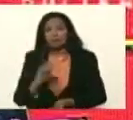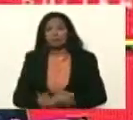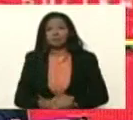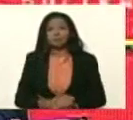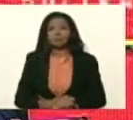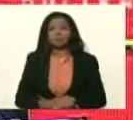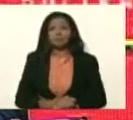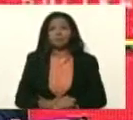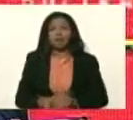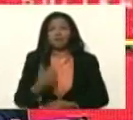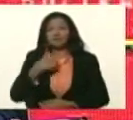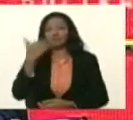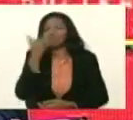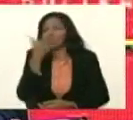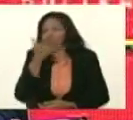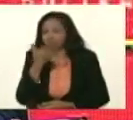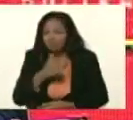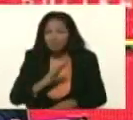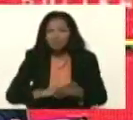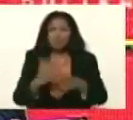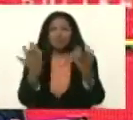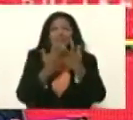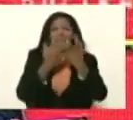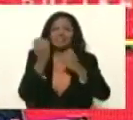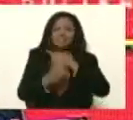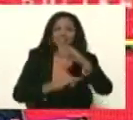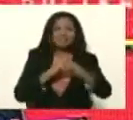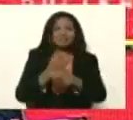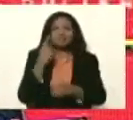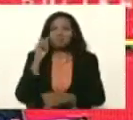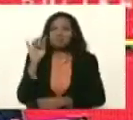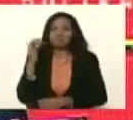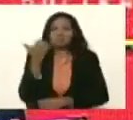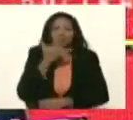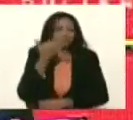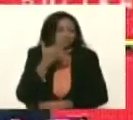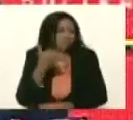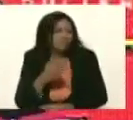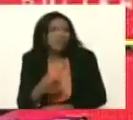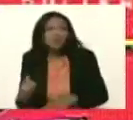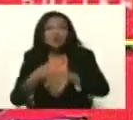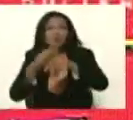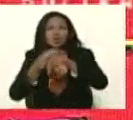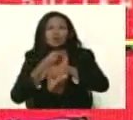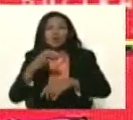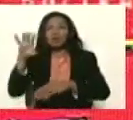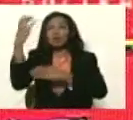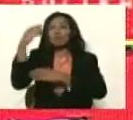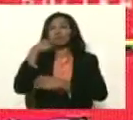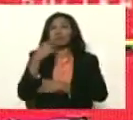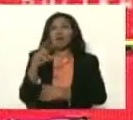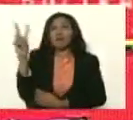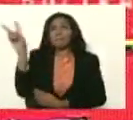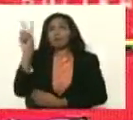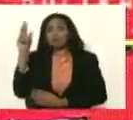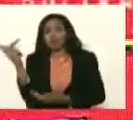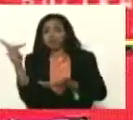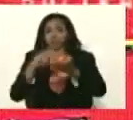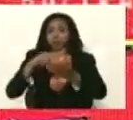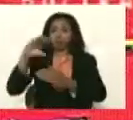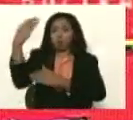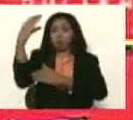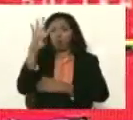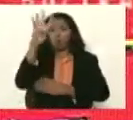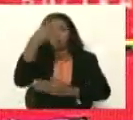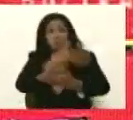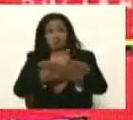ahí me da risa la guerra internacional Freddy el gobierno de Colombia dice en Venezuela se vinieron para Colombia cuatro